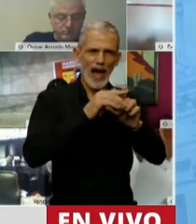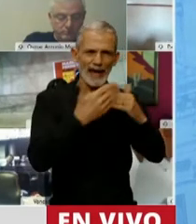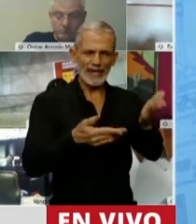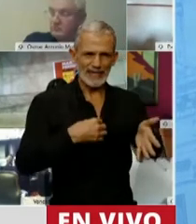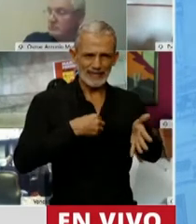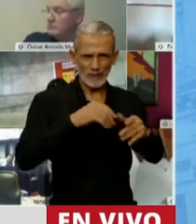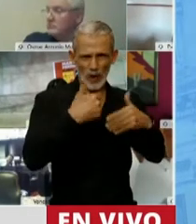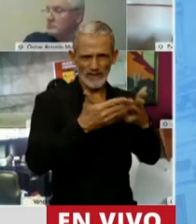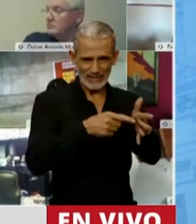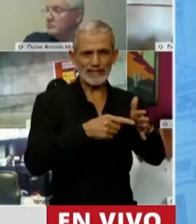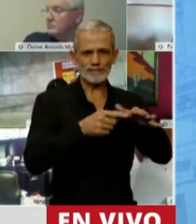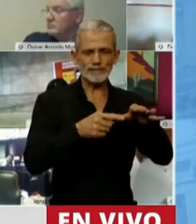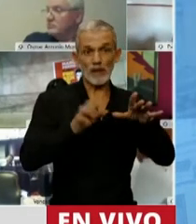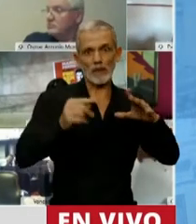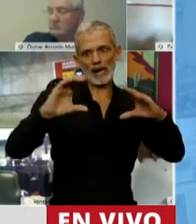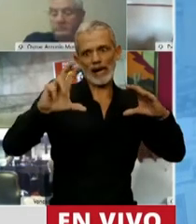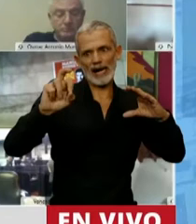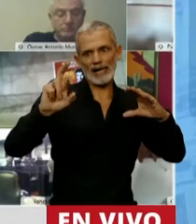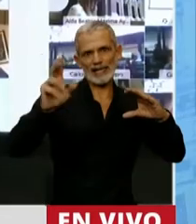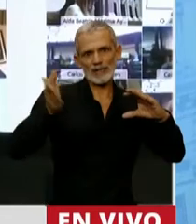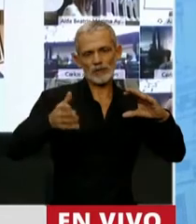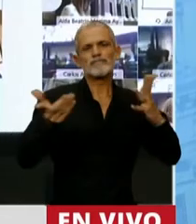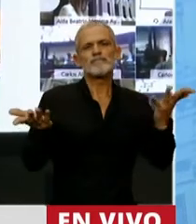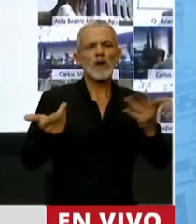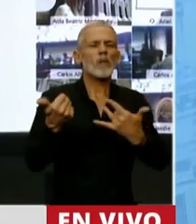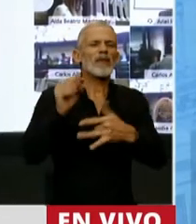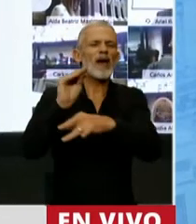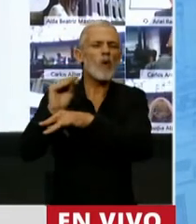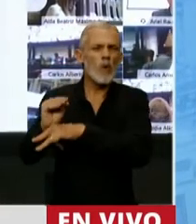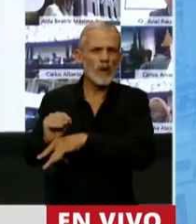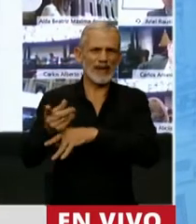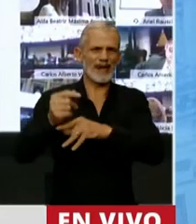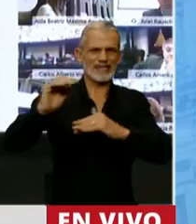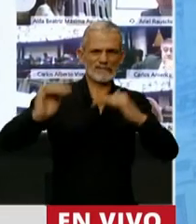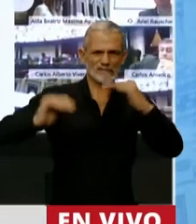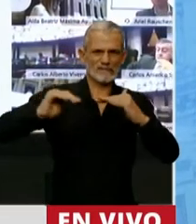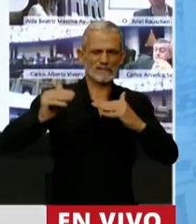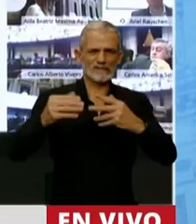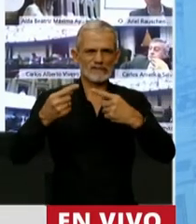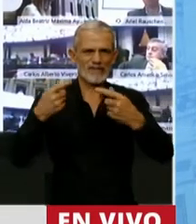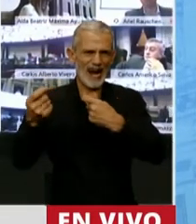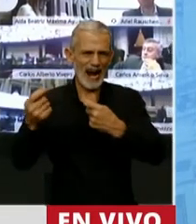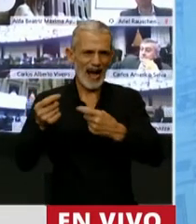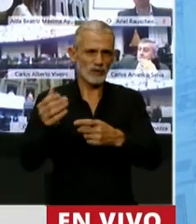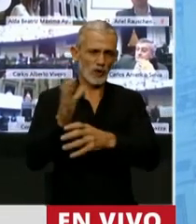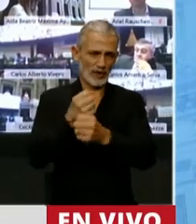al menos garantizaba poder cubrir los principales puntos del déficit de transporte del interior del país.